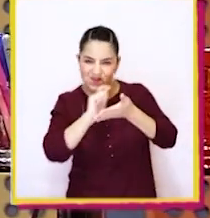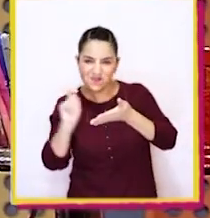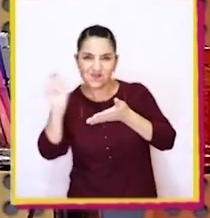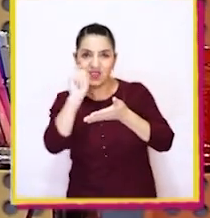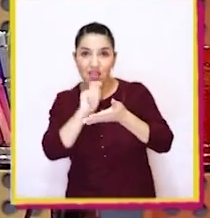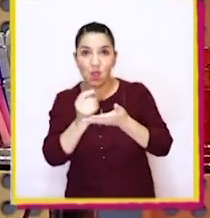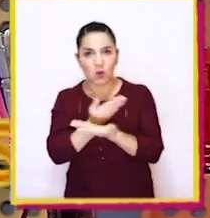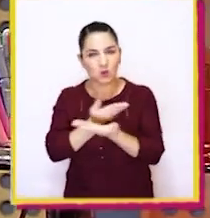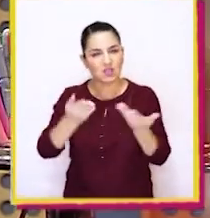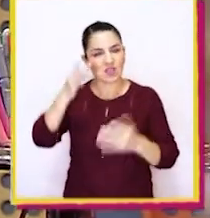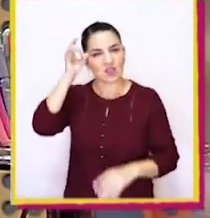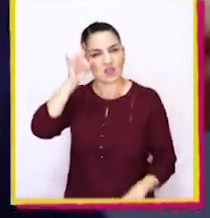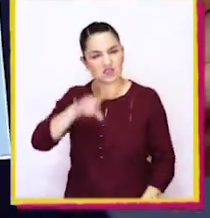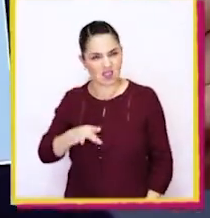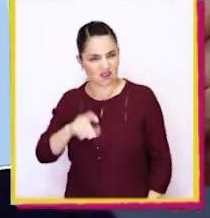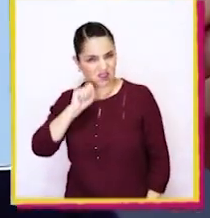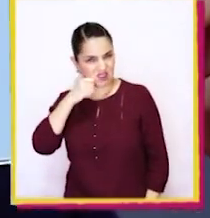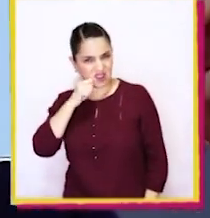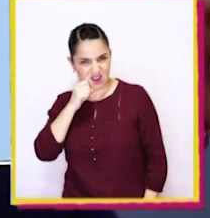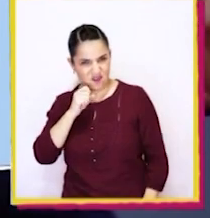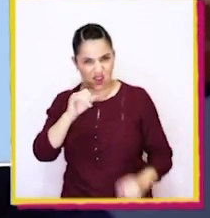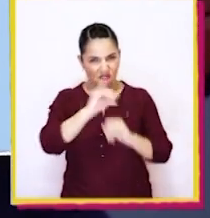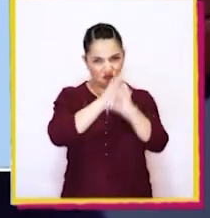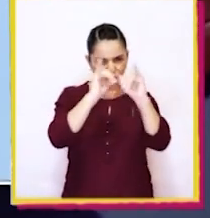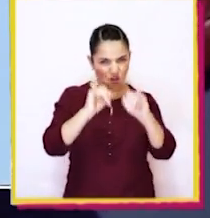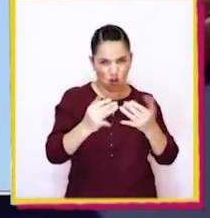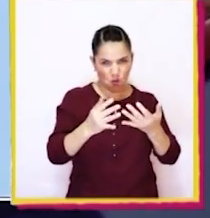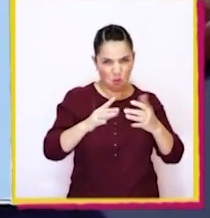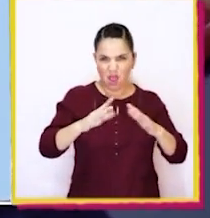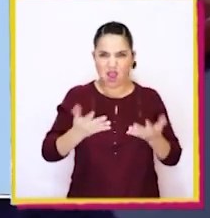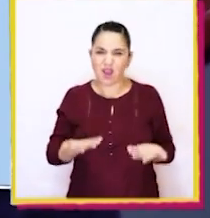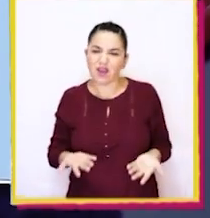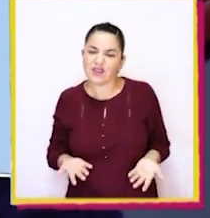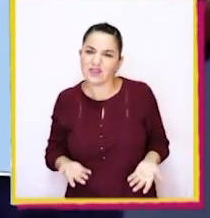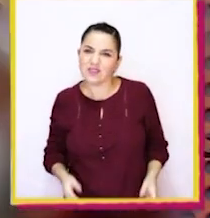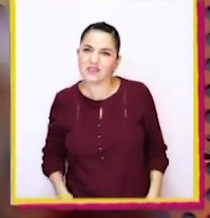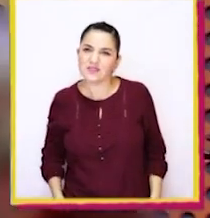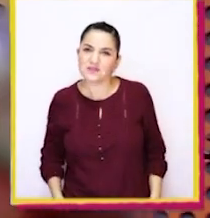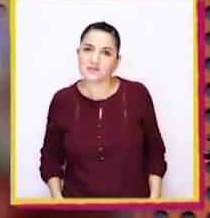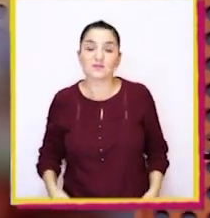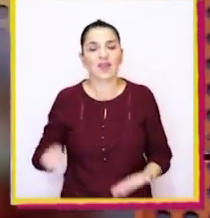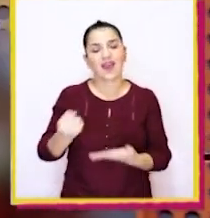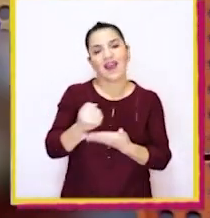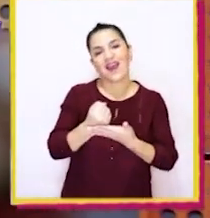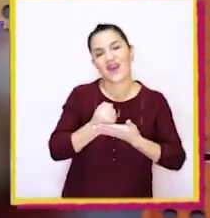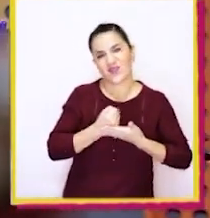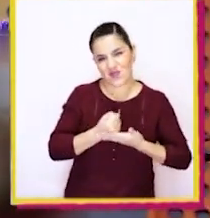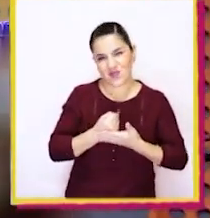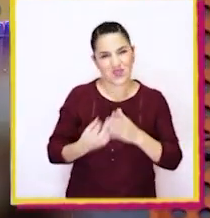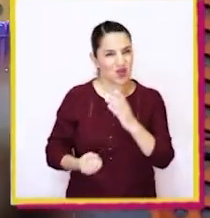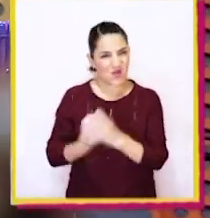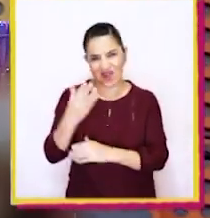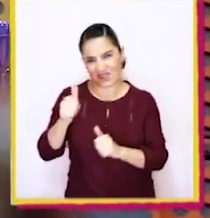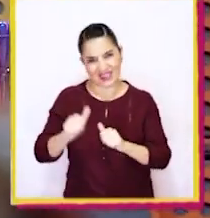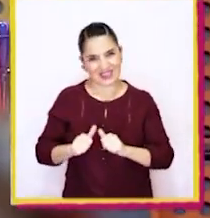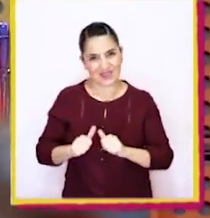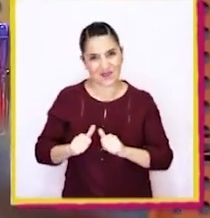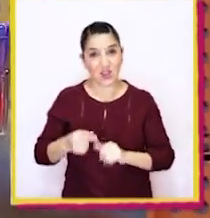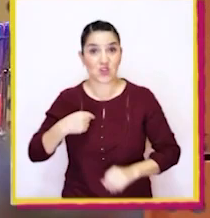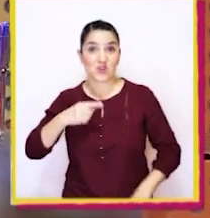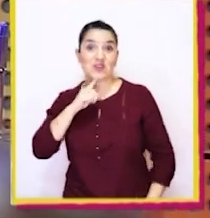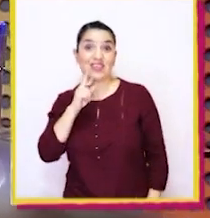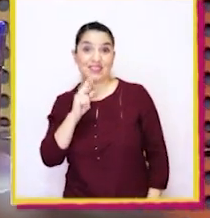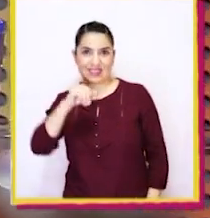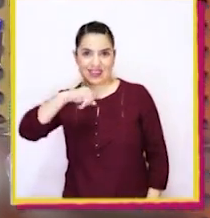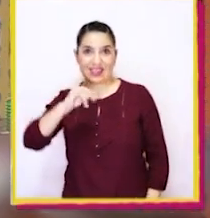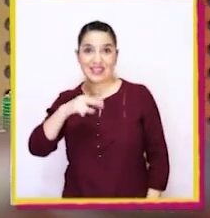pintarlas. ¿Ustedes saben lo que son las figuras geométricas? ¿Me ayudan con este nuevo desafío?